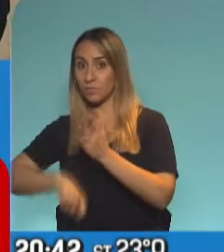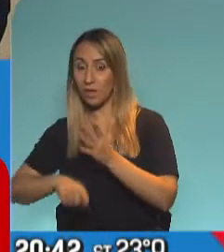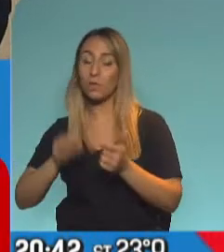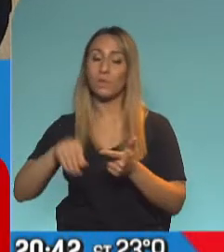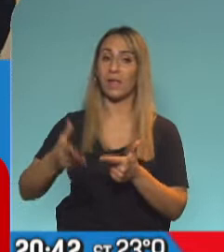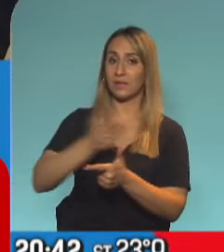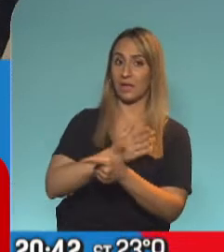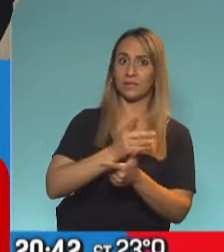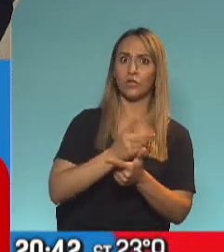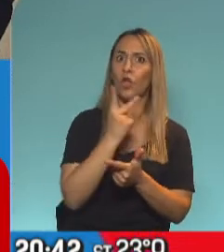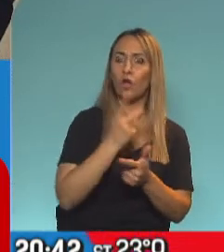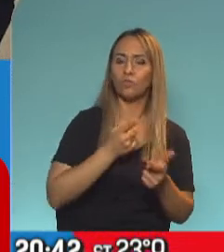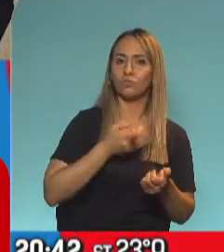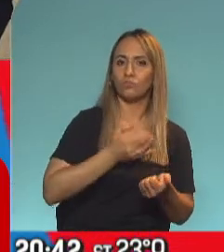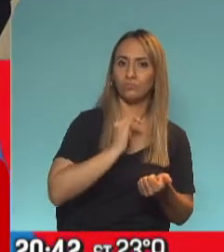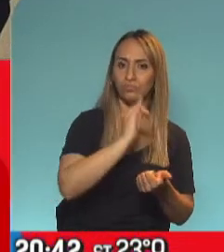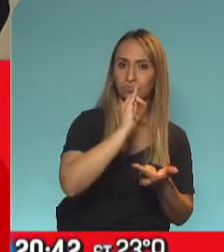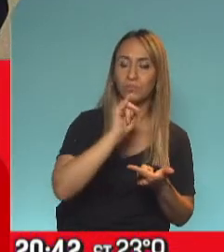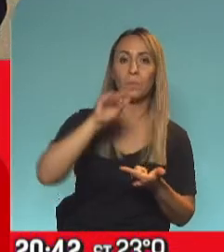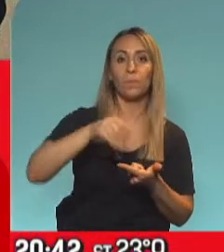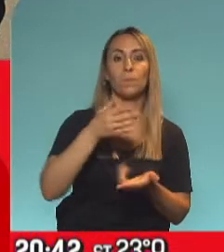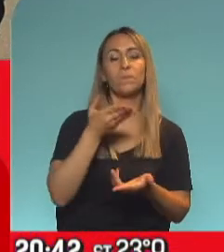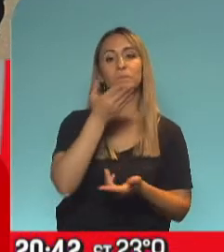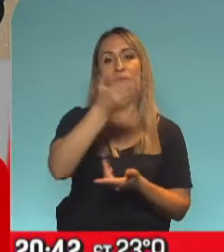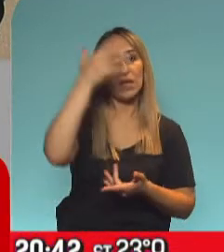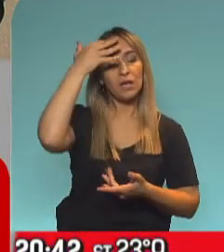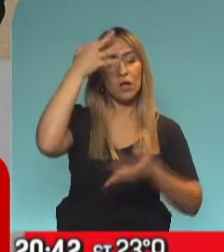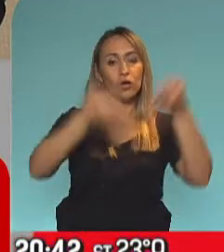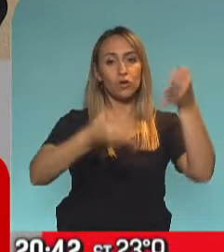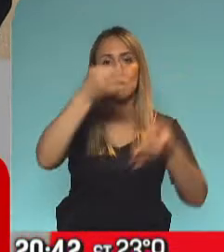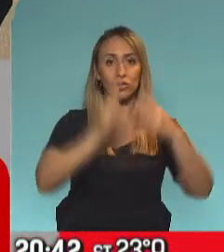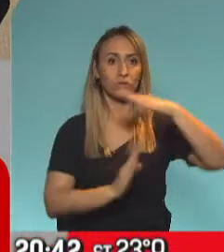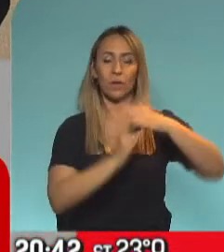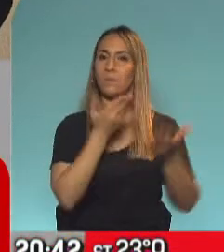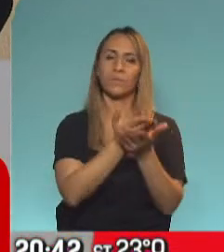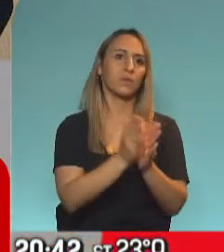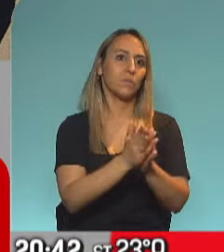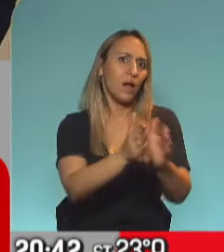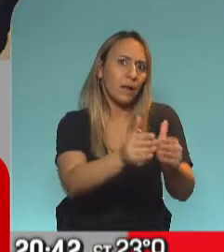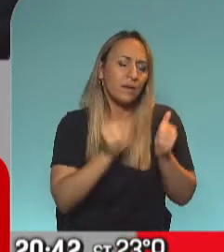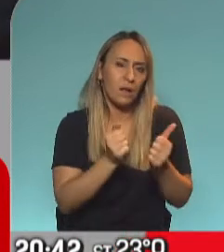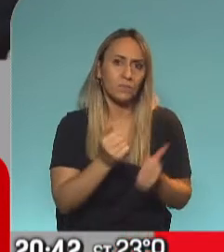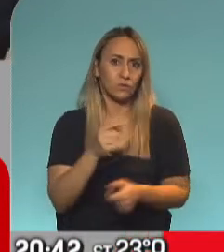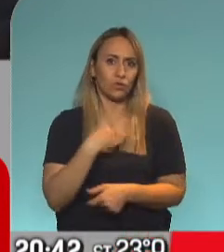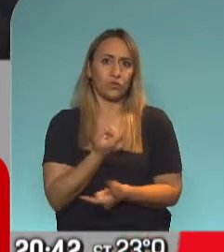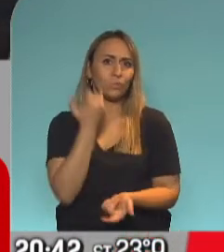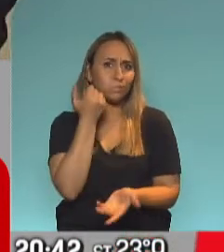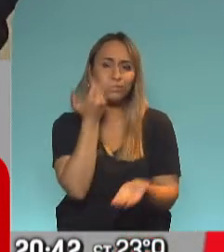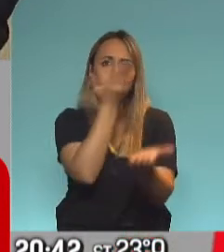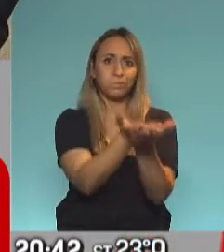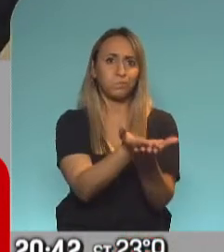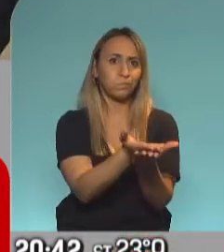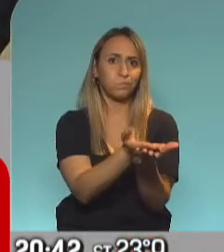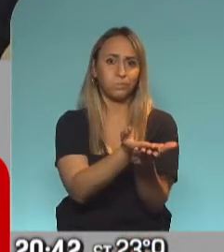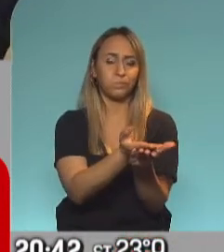importantes, pide que la Suprema Corte de Justicia se pronuncie lo más rápido posible. Manifestó, a ver, hicimos una presentación ya justamente